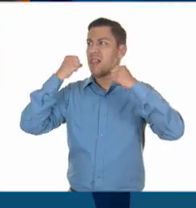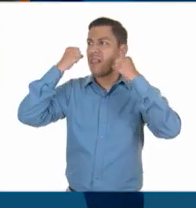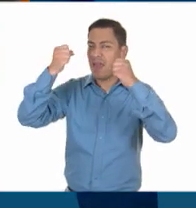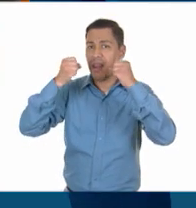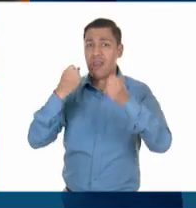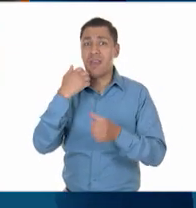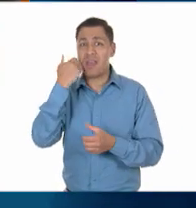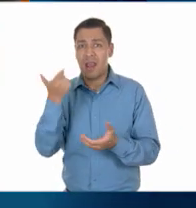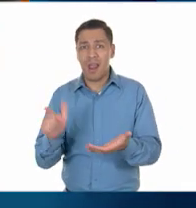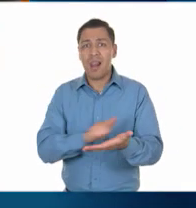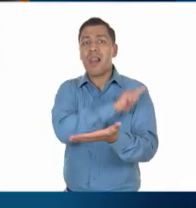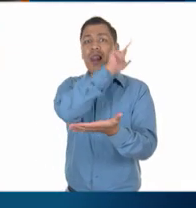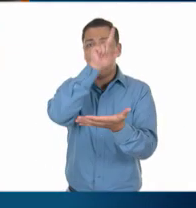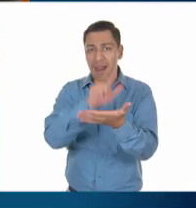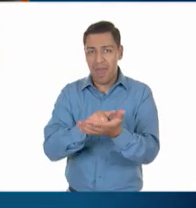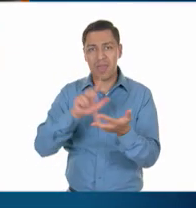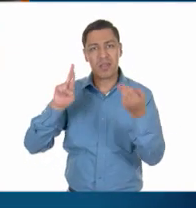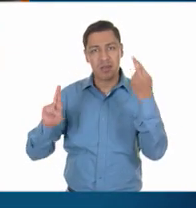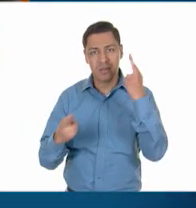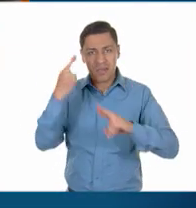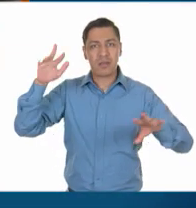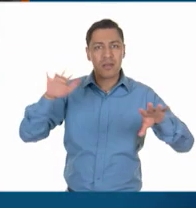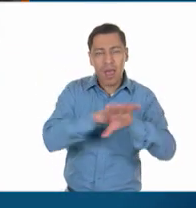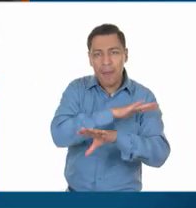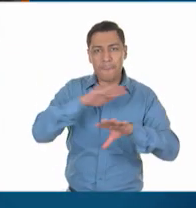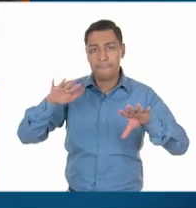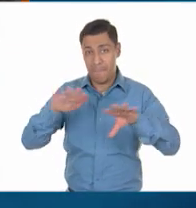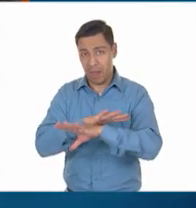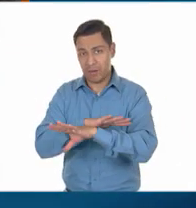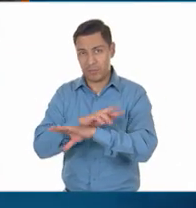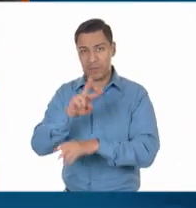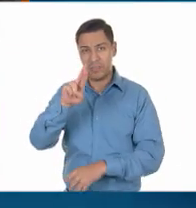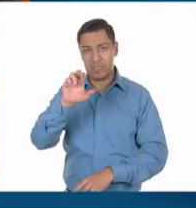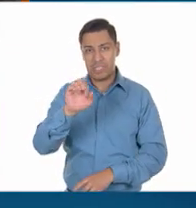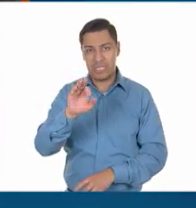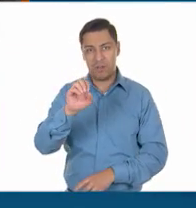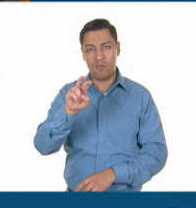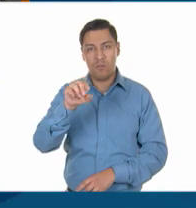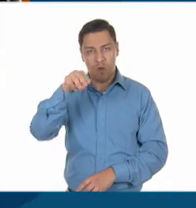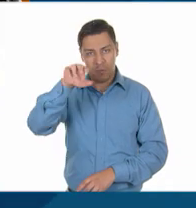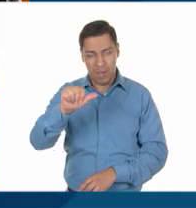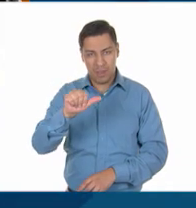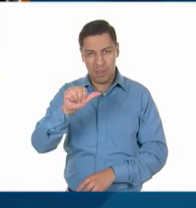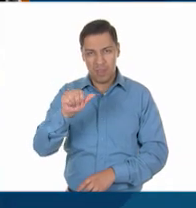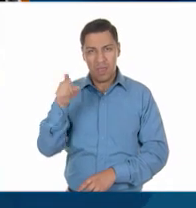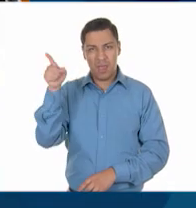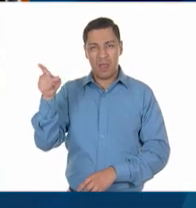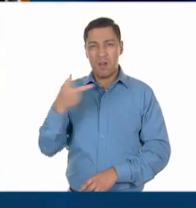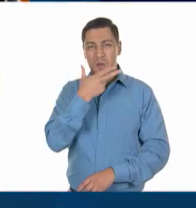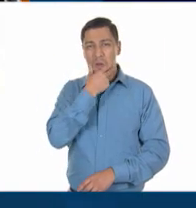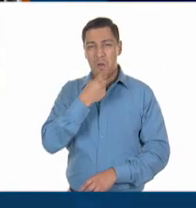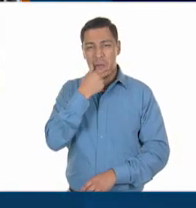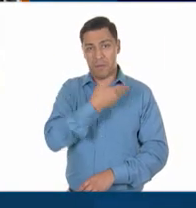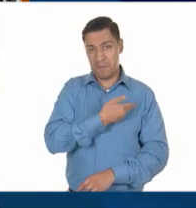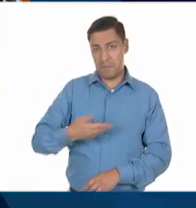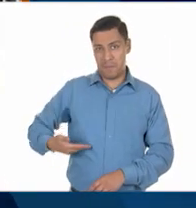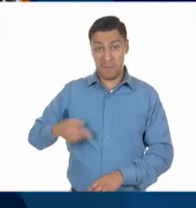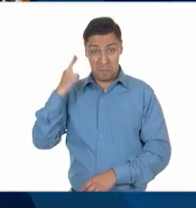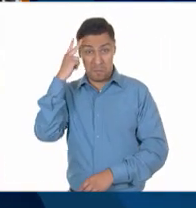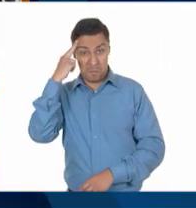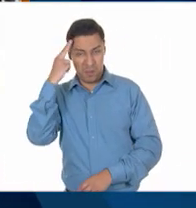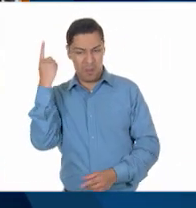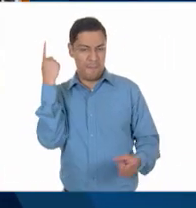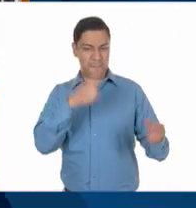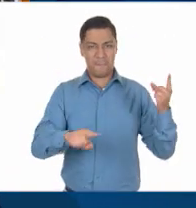cumplimiento de las leyes de reforma. La dictadura de Díaz había logrado estabilidad política